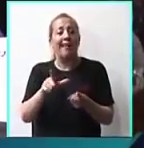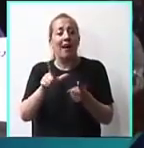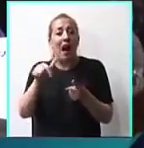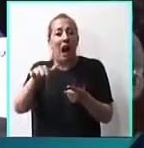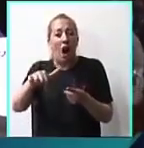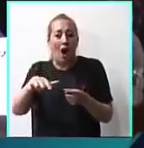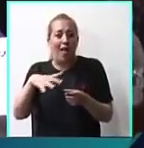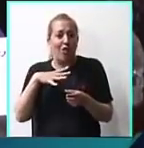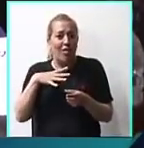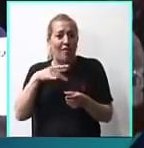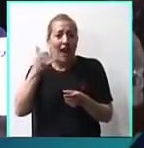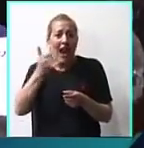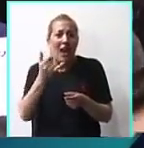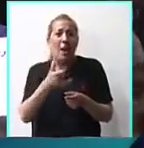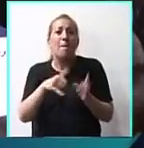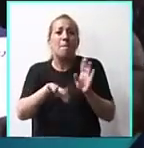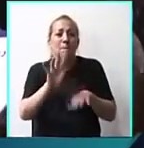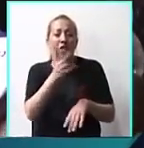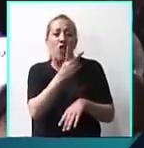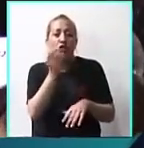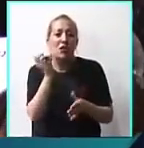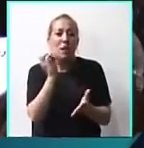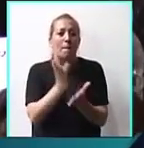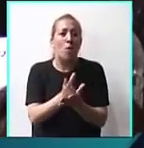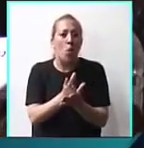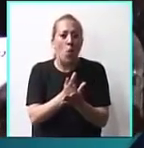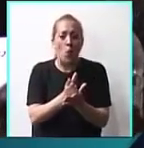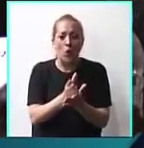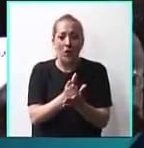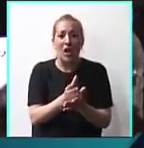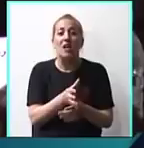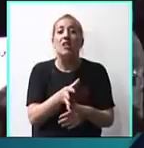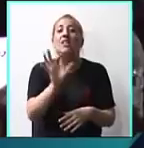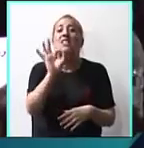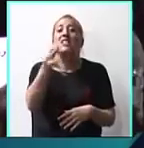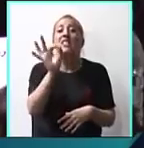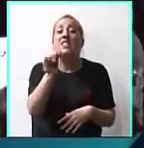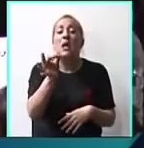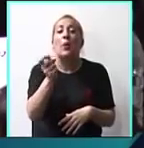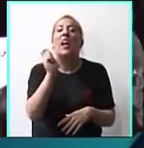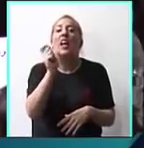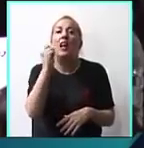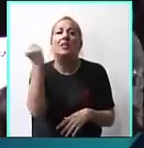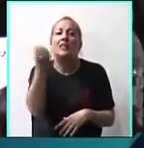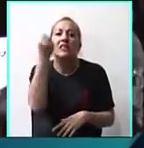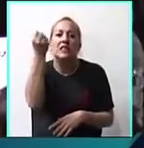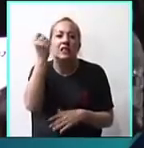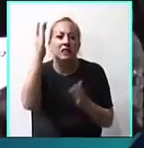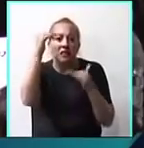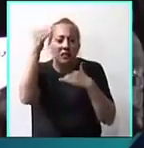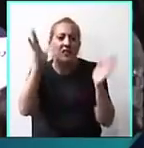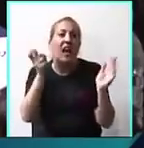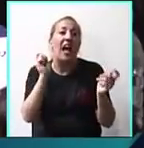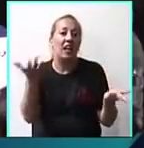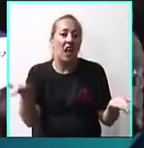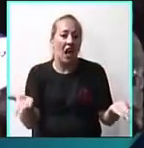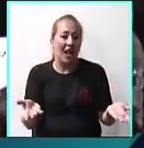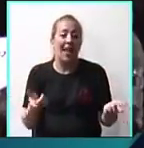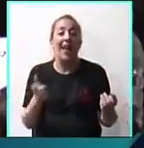Más de 200 actas de falta en los últimos días. Adivinen a quién persigue la justicia y a quién le da la razón, ¿no?